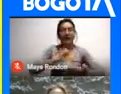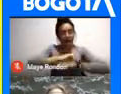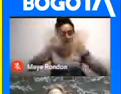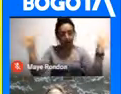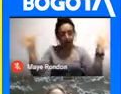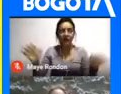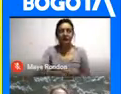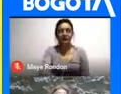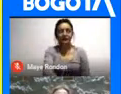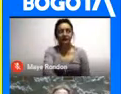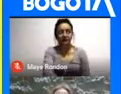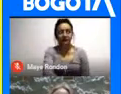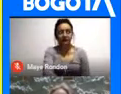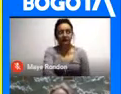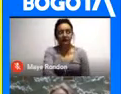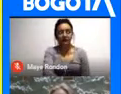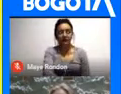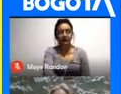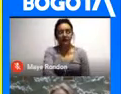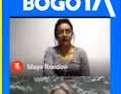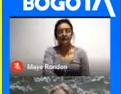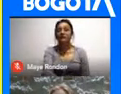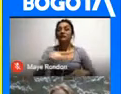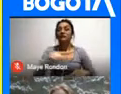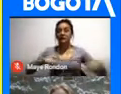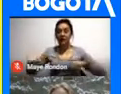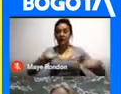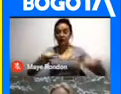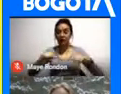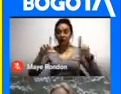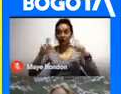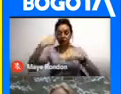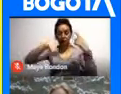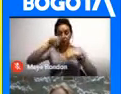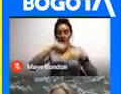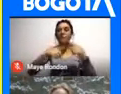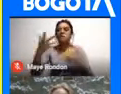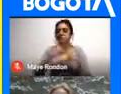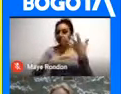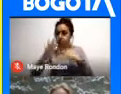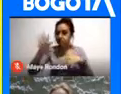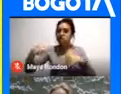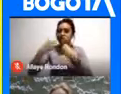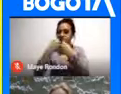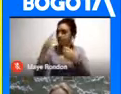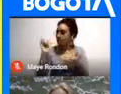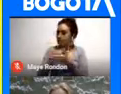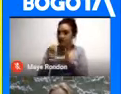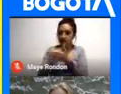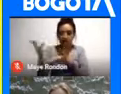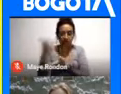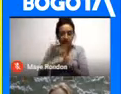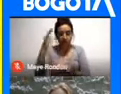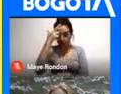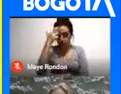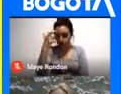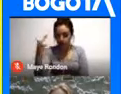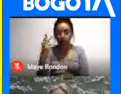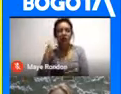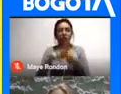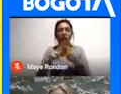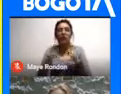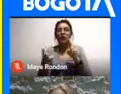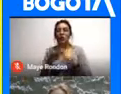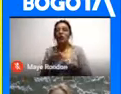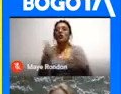María del Pilar es administradora turística y hotelera Así que compartimos la misma profesión De la Fundación Universitaria